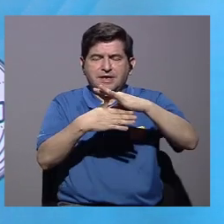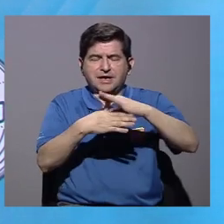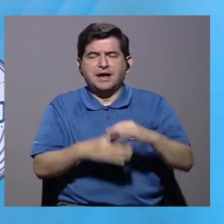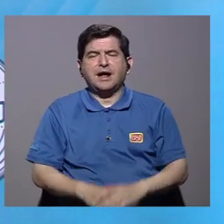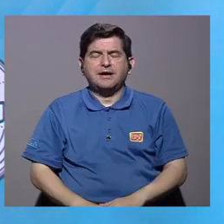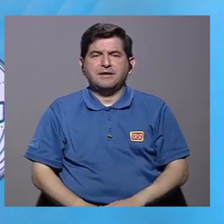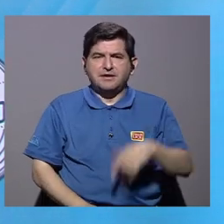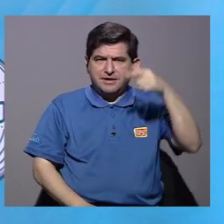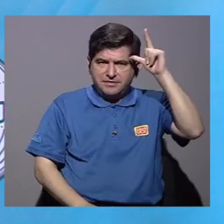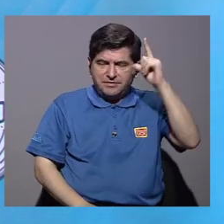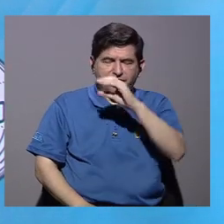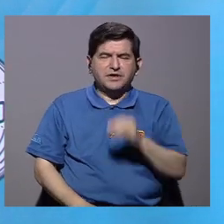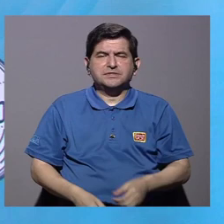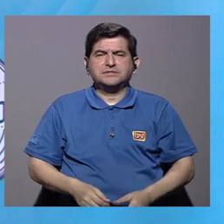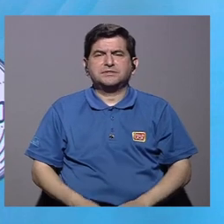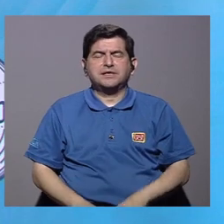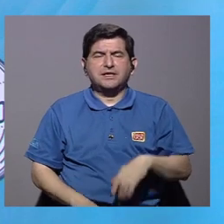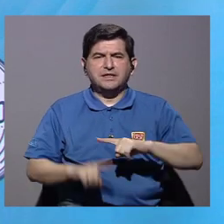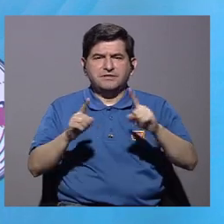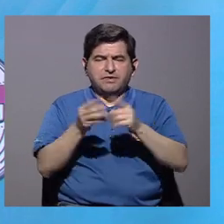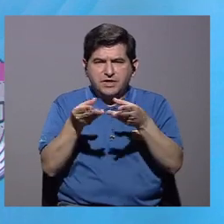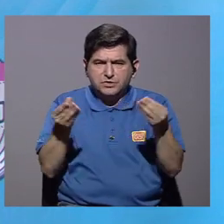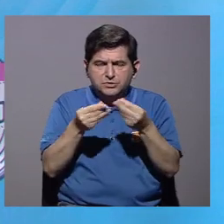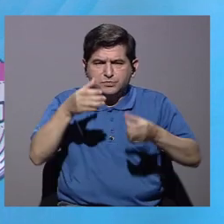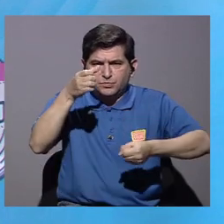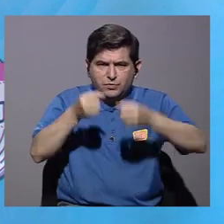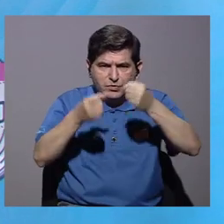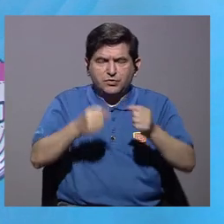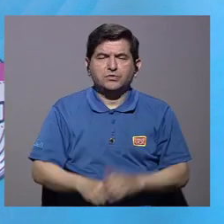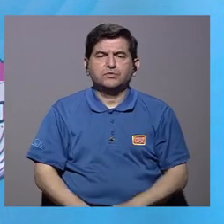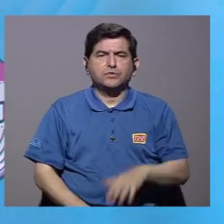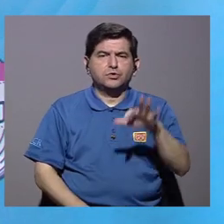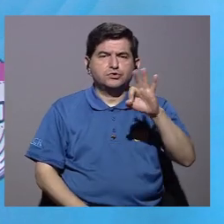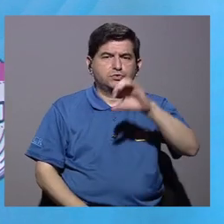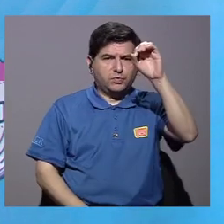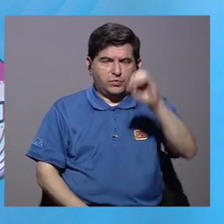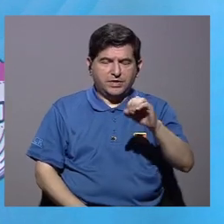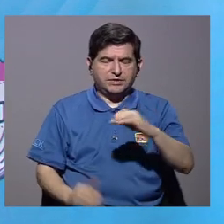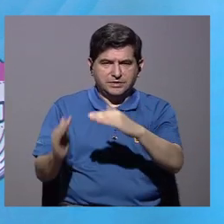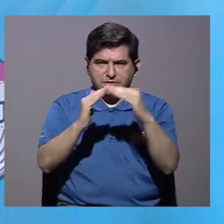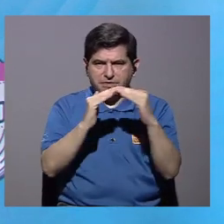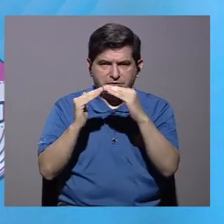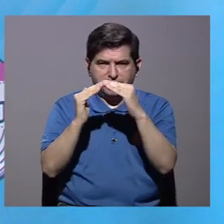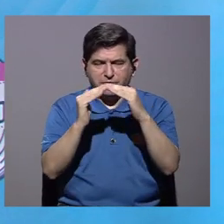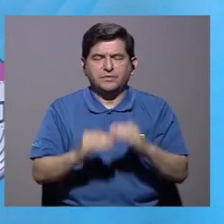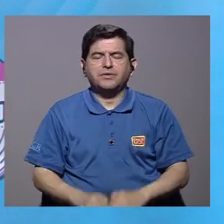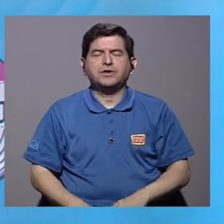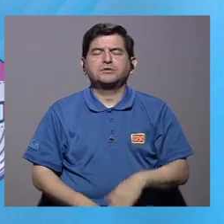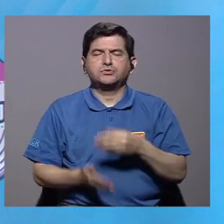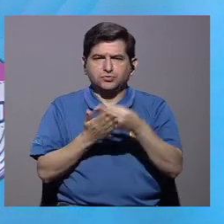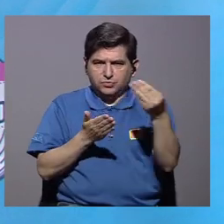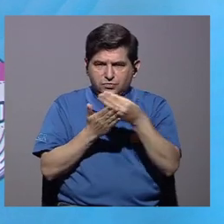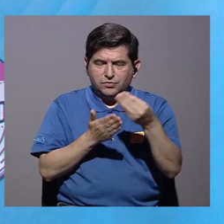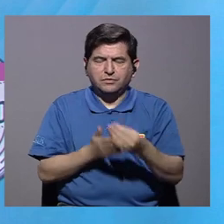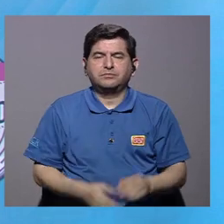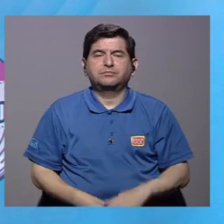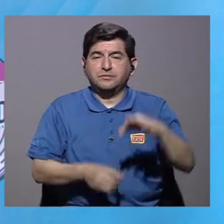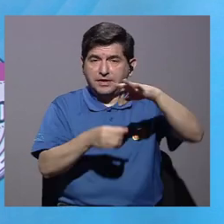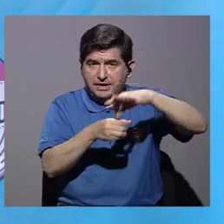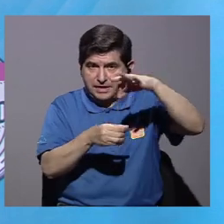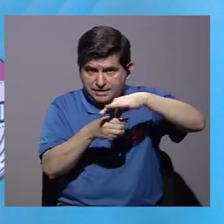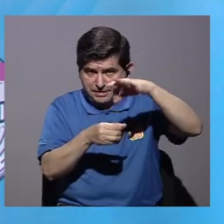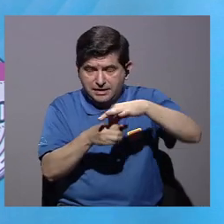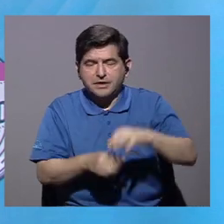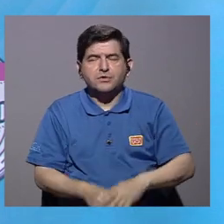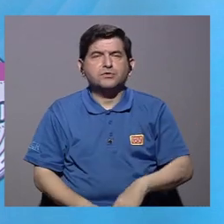carne de res y derivados de leche. Estos alimentos son consumidos por más del 90% de la población. En los granos básicos,